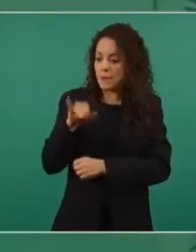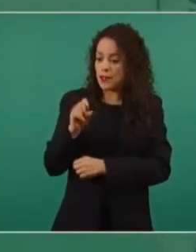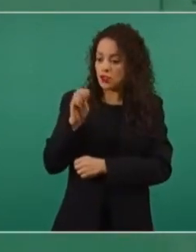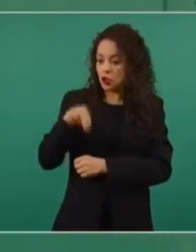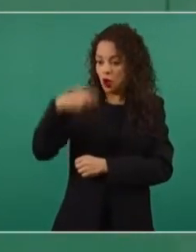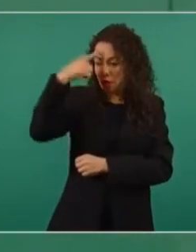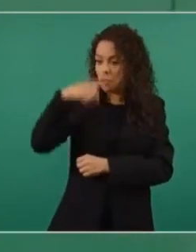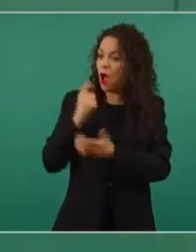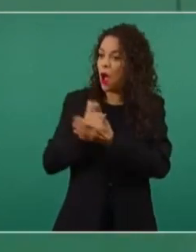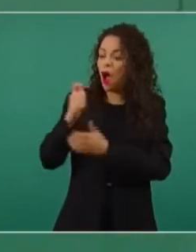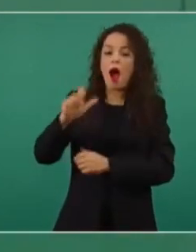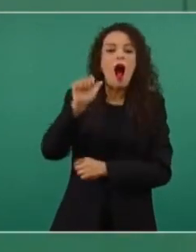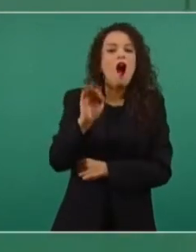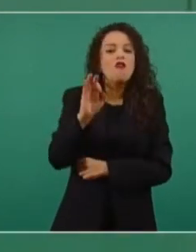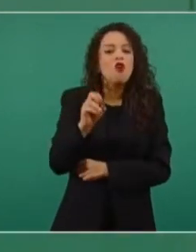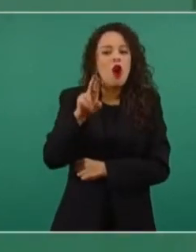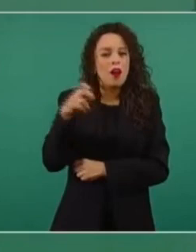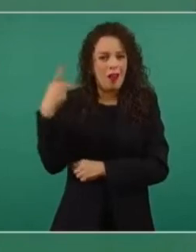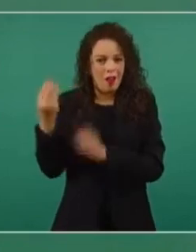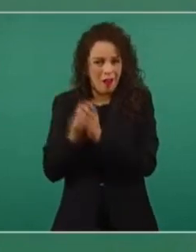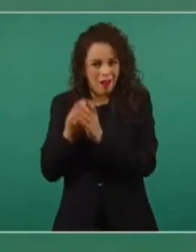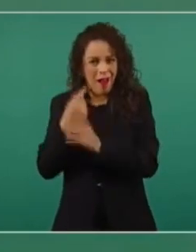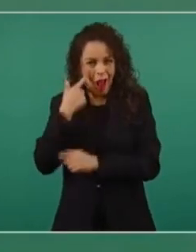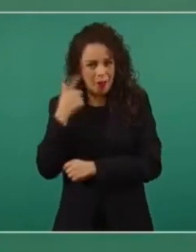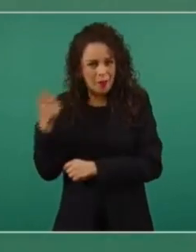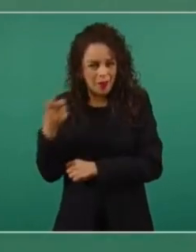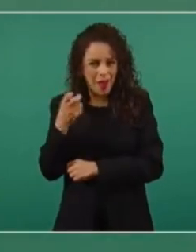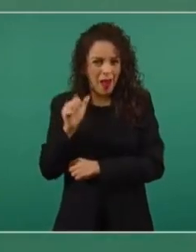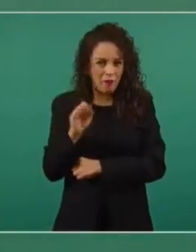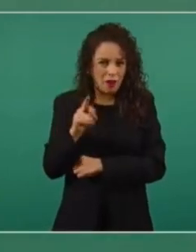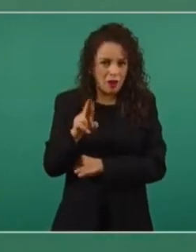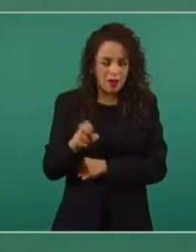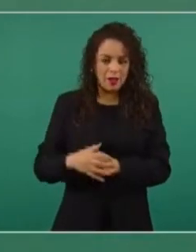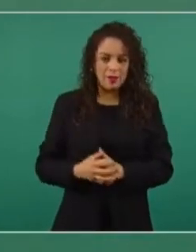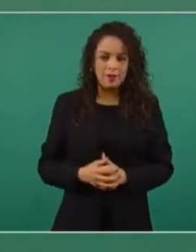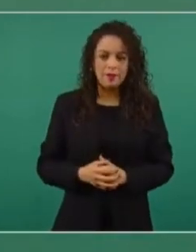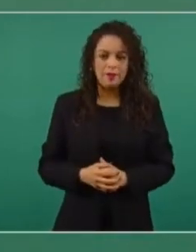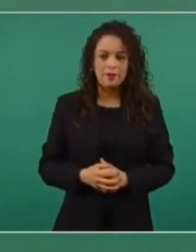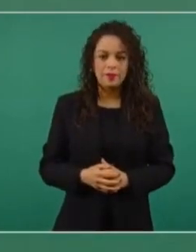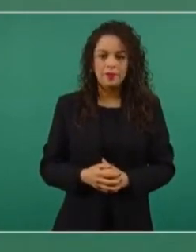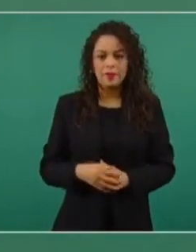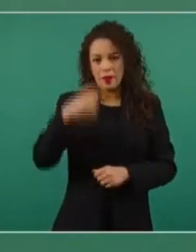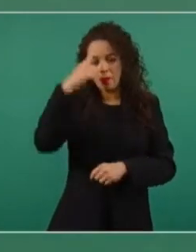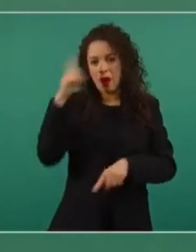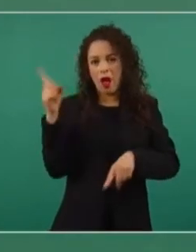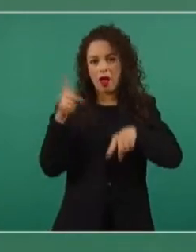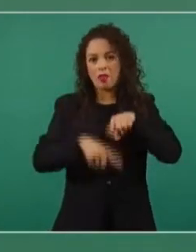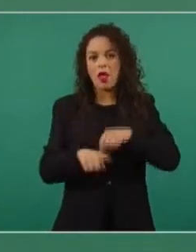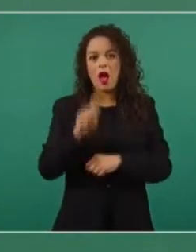la eliminación de la subcontratación,